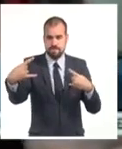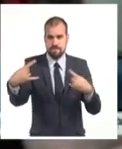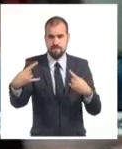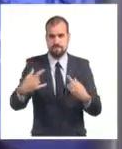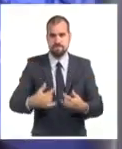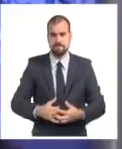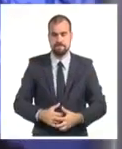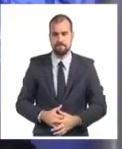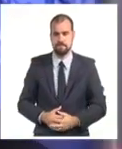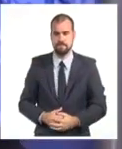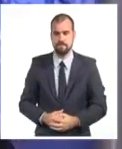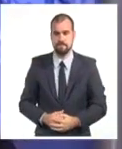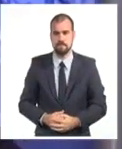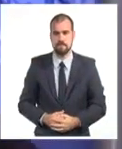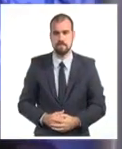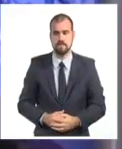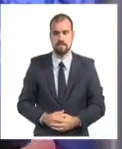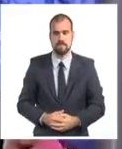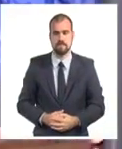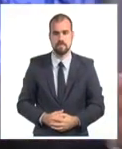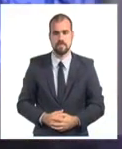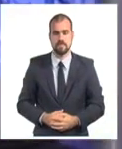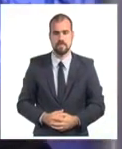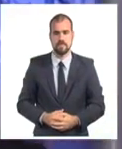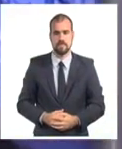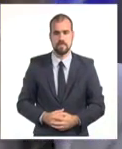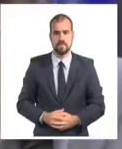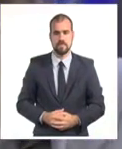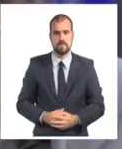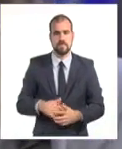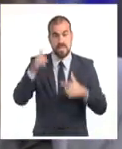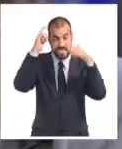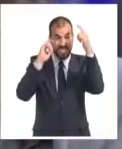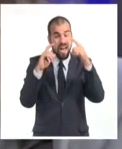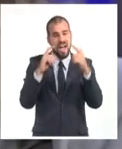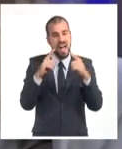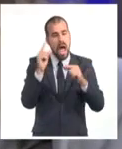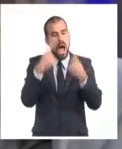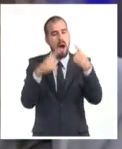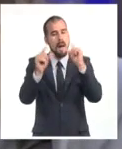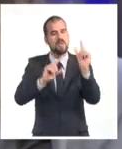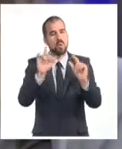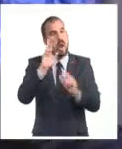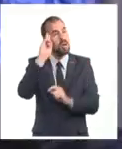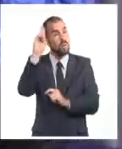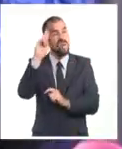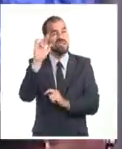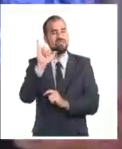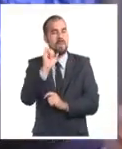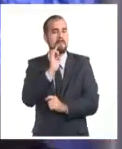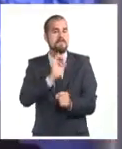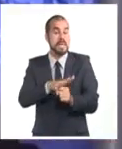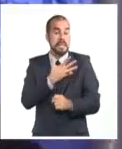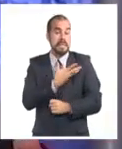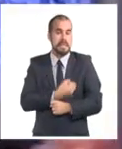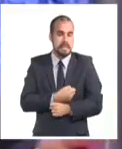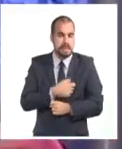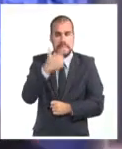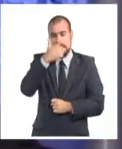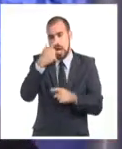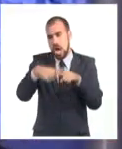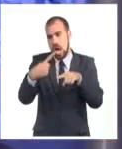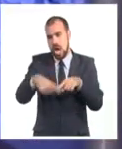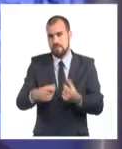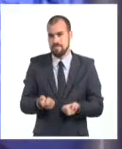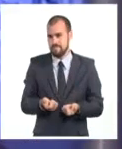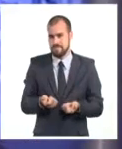Venezuela. Todavía Chávez es un ser al que se le ayuda, y van a saber, ahora que están aquí, van a tener